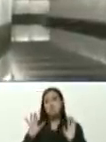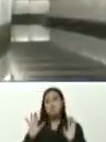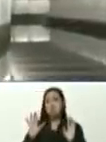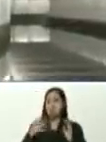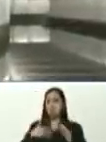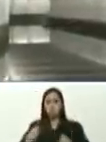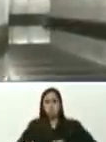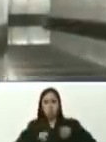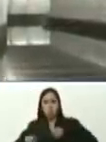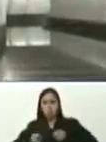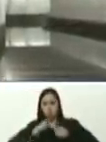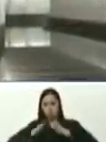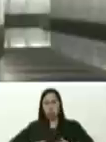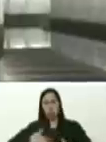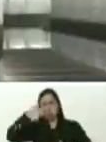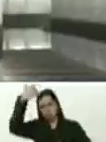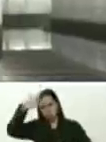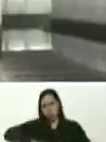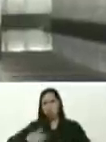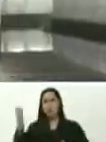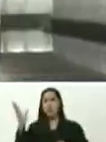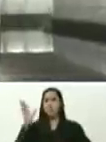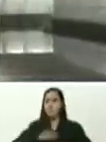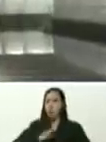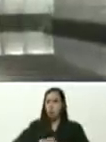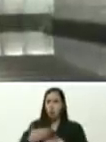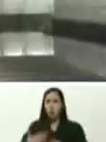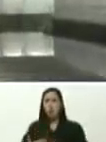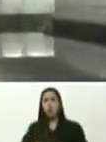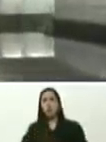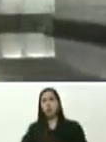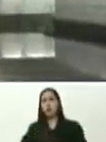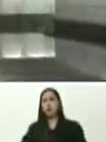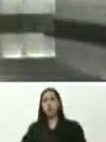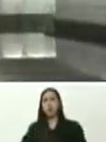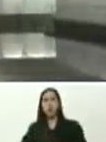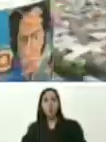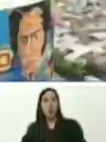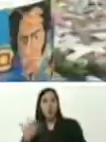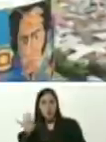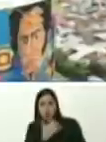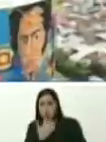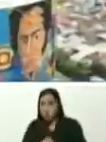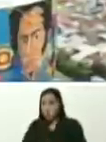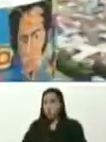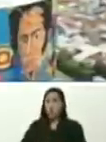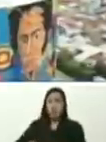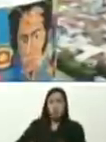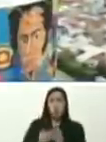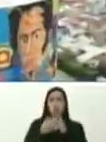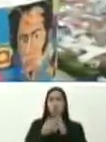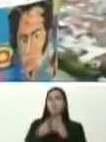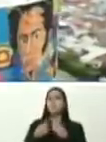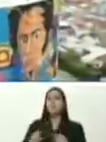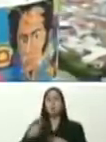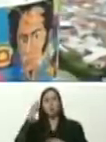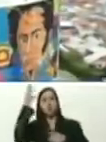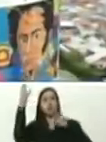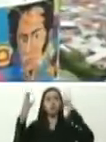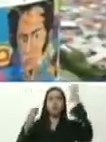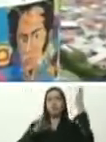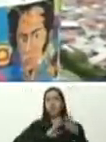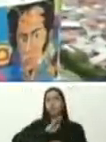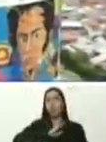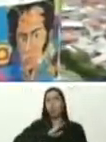que controlar, porque en medio un regaño fuerte, no puedo lanzar un chiste a nadie, pero a mí sí se me ocurre, como